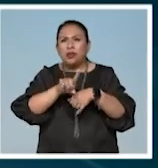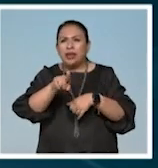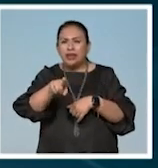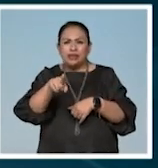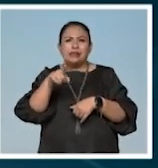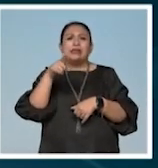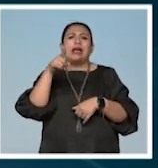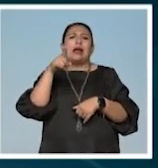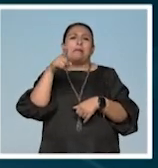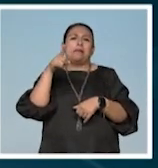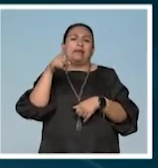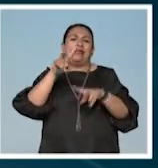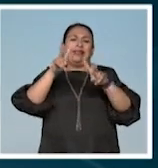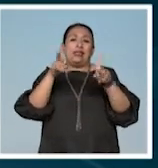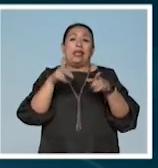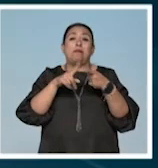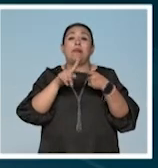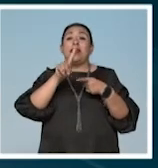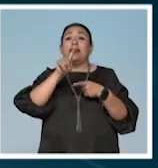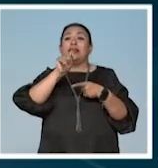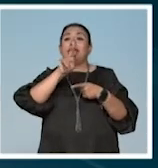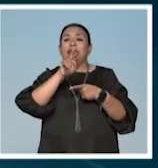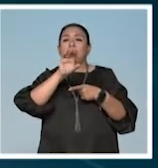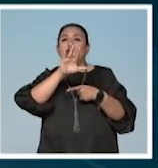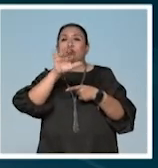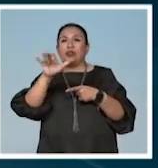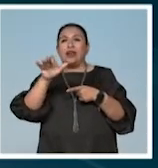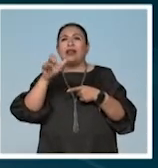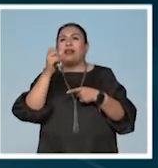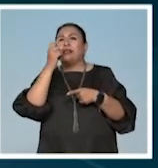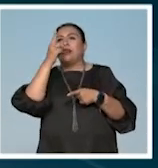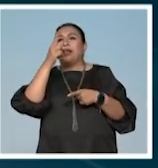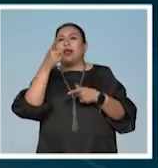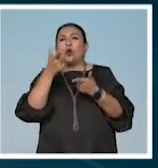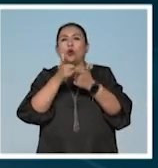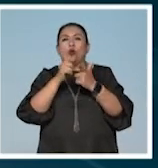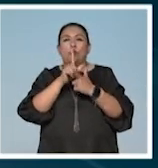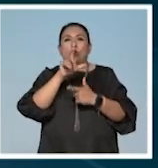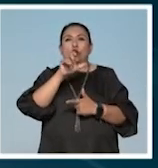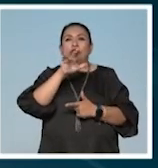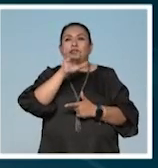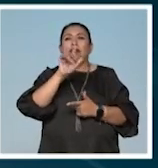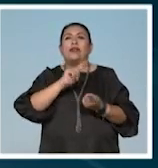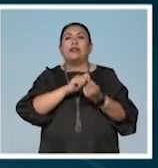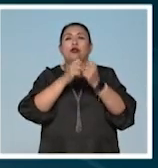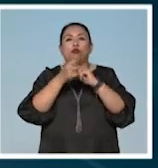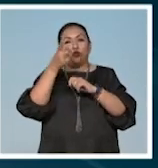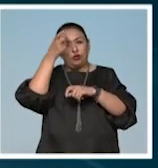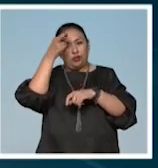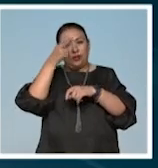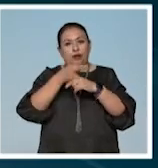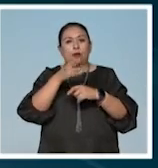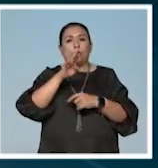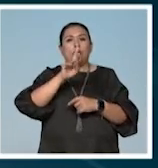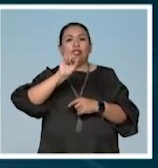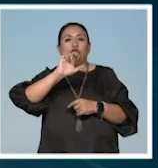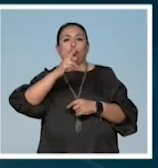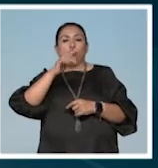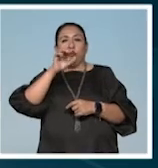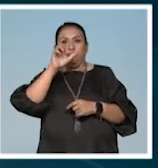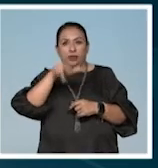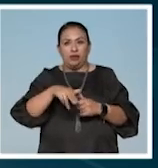premisa de Tierra Oceana una pieza escénica de Daniel Danis que retoma la compañía Los Endebles con la traducción y dirección de Boris Schoeman